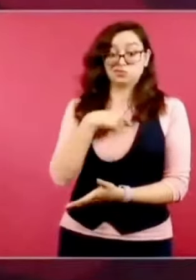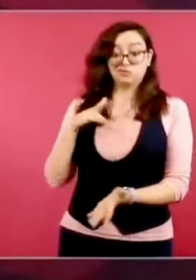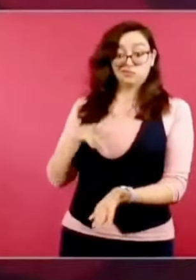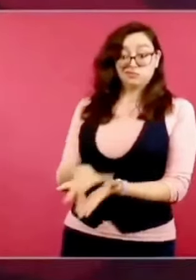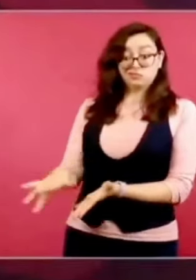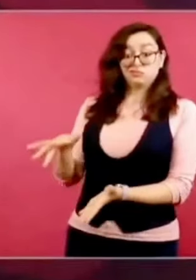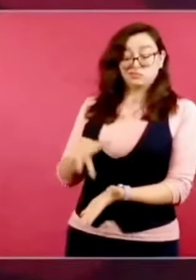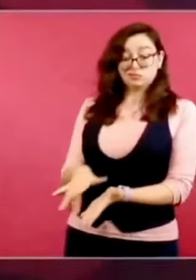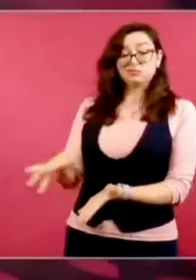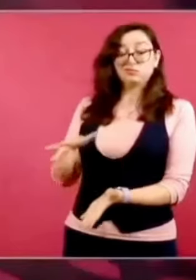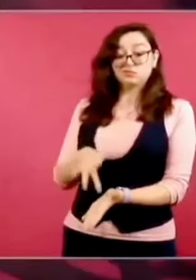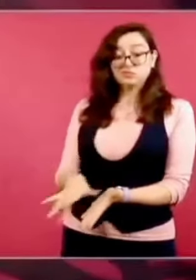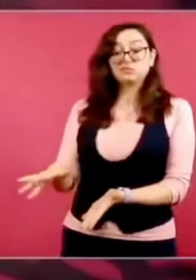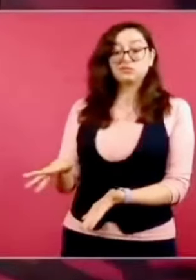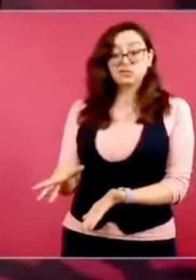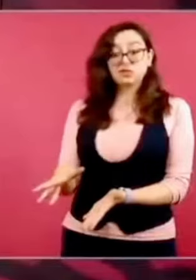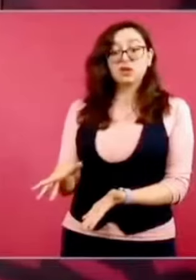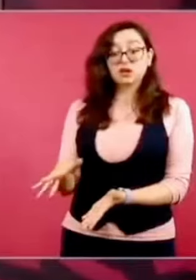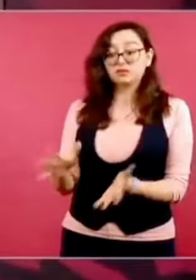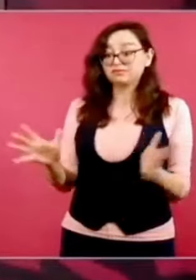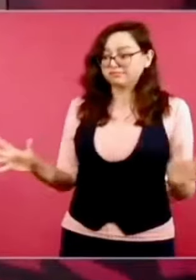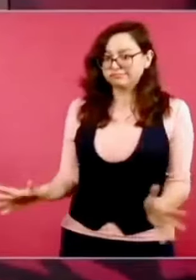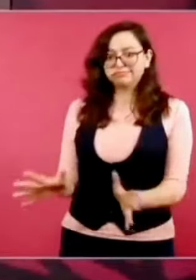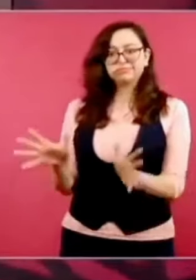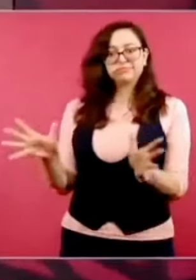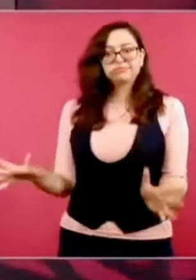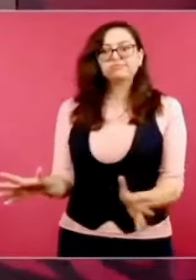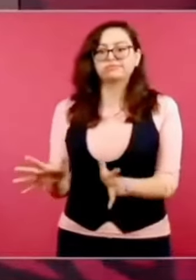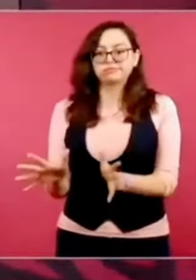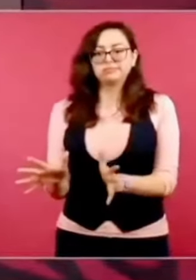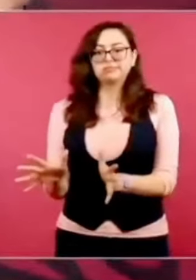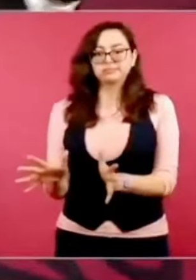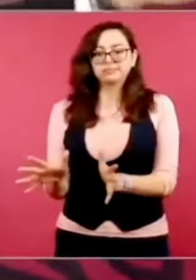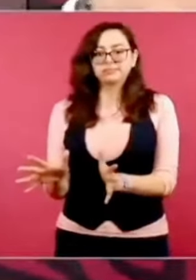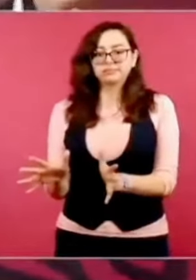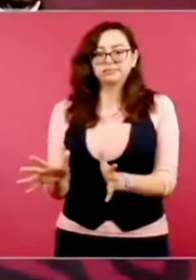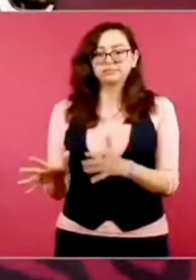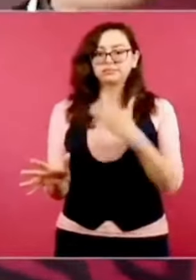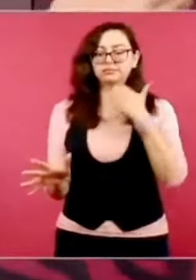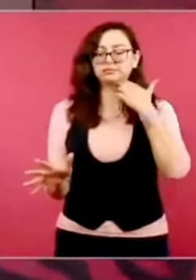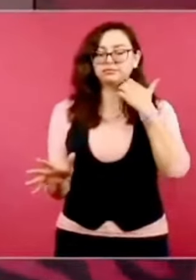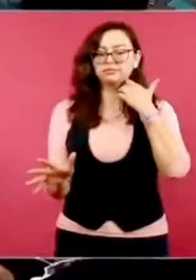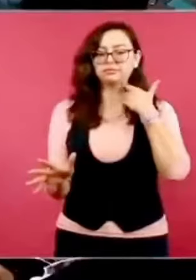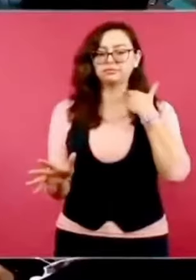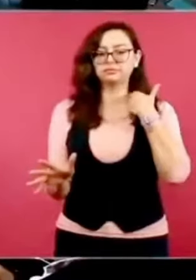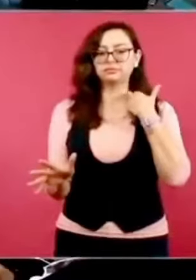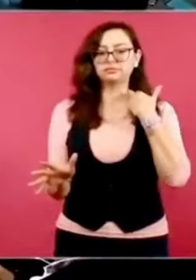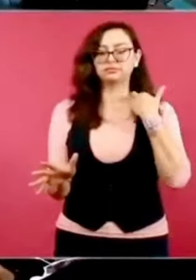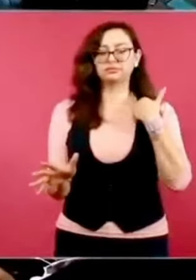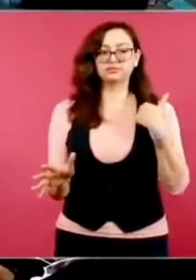cuando estábamos en la oposición. no fueron los del bloque conservador,